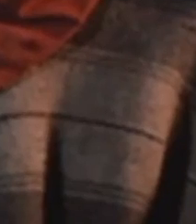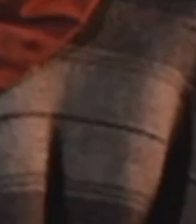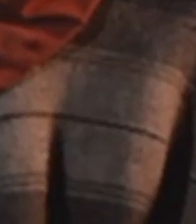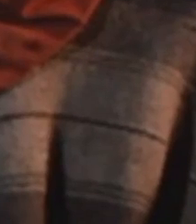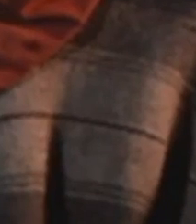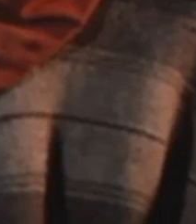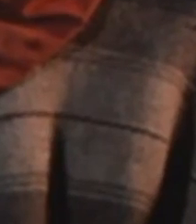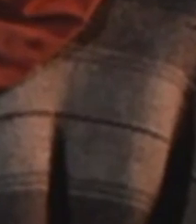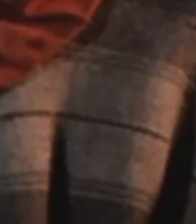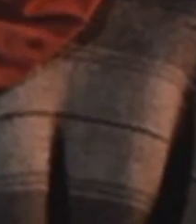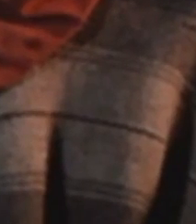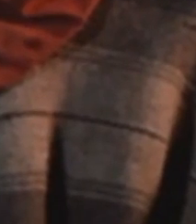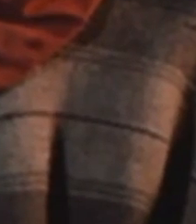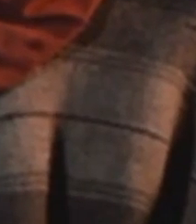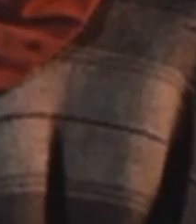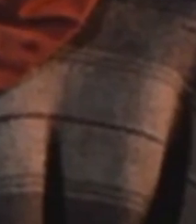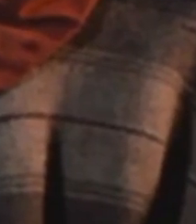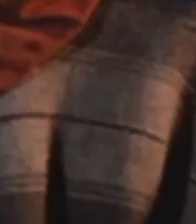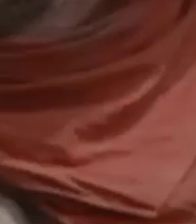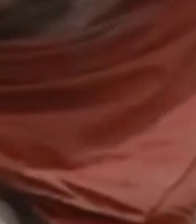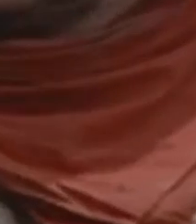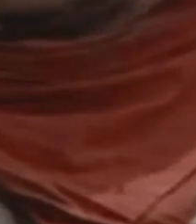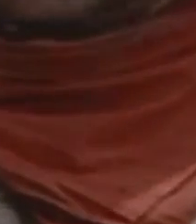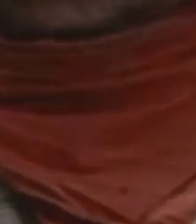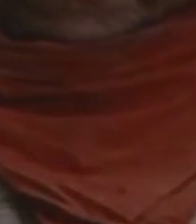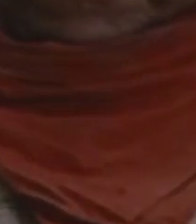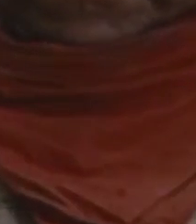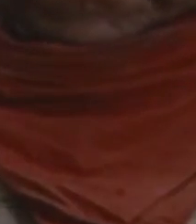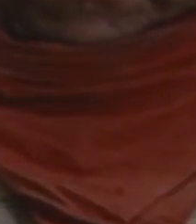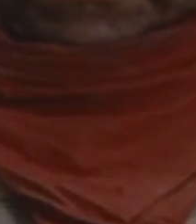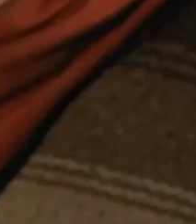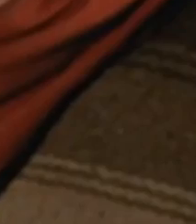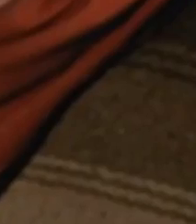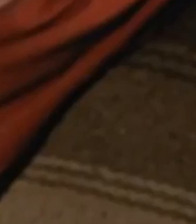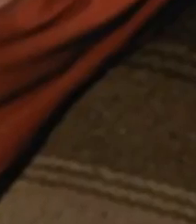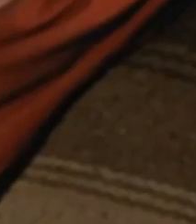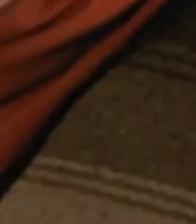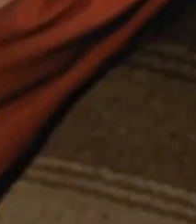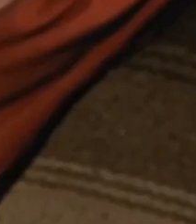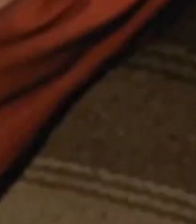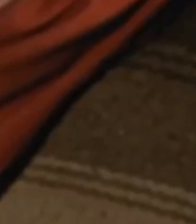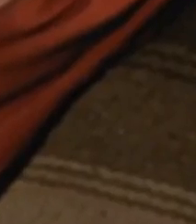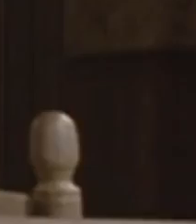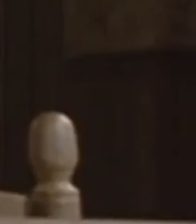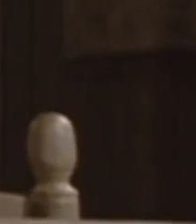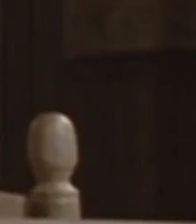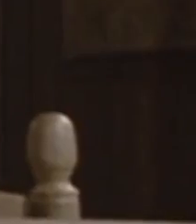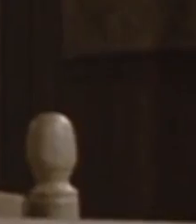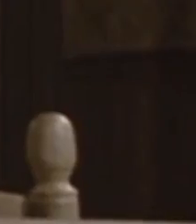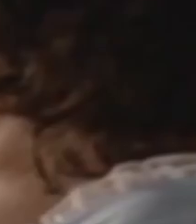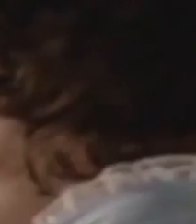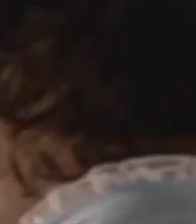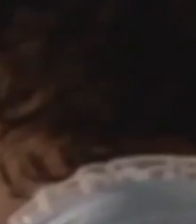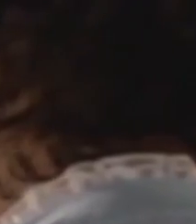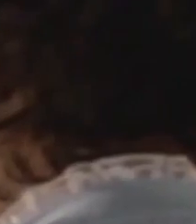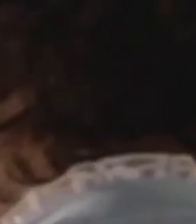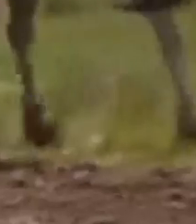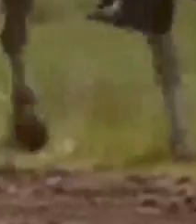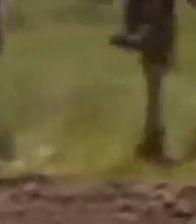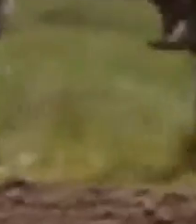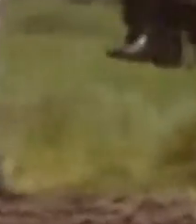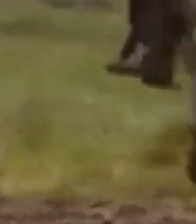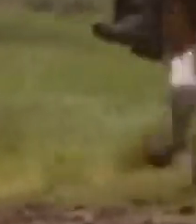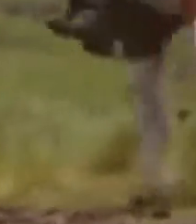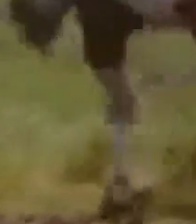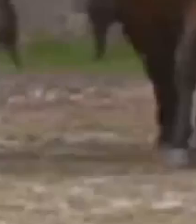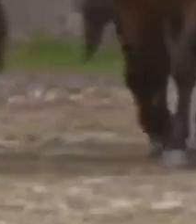Un filme que narra las aventuras de Pedro y Damián, dos grandes amigos que emprenden el camino del alcohol, las mujeres y el vandalismo,